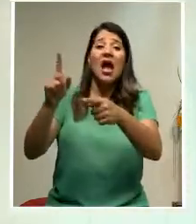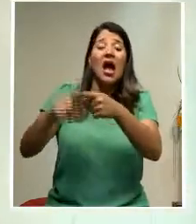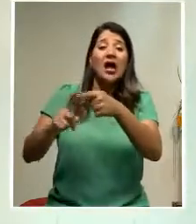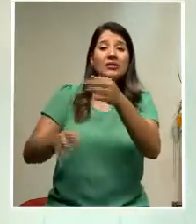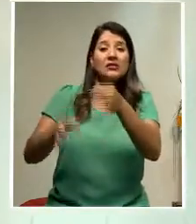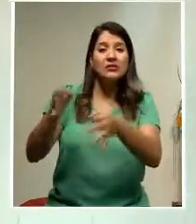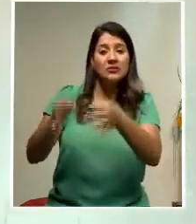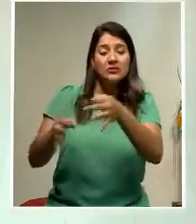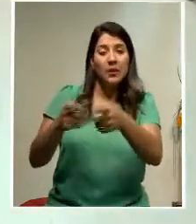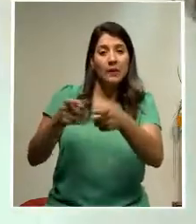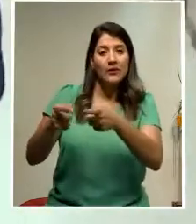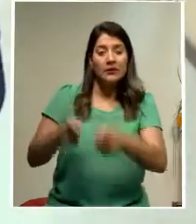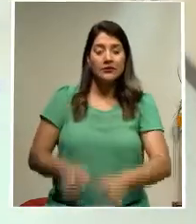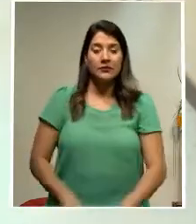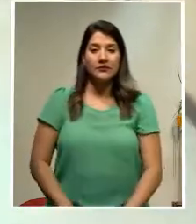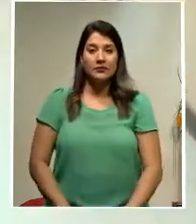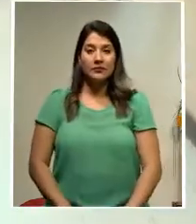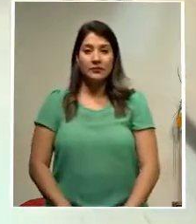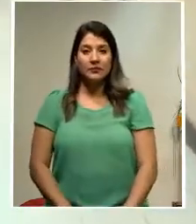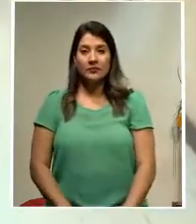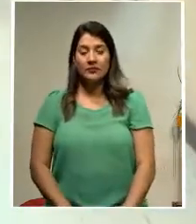contenciosos administrativos.